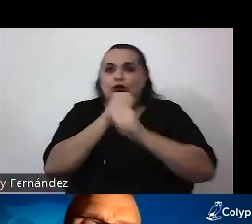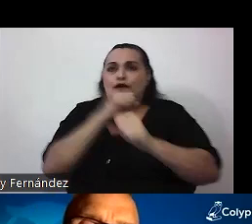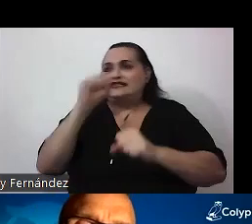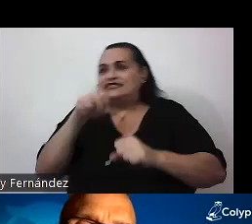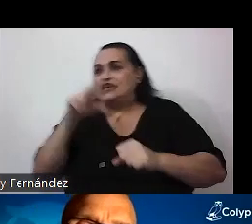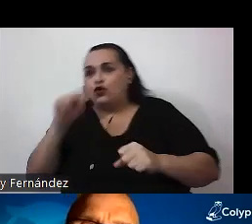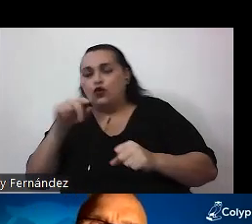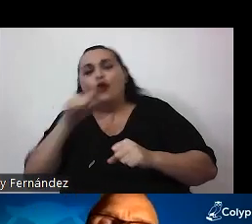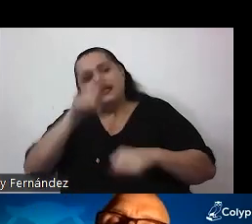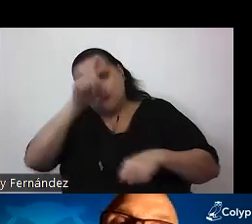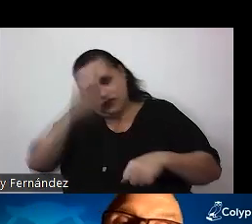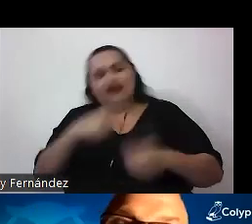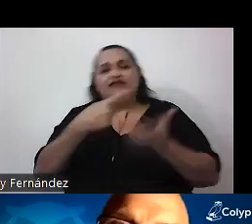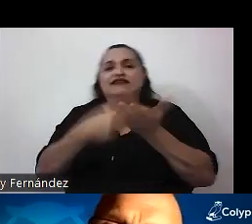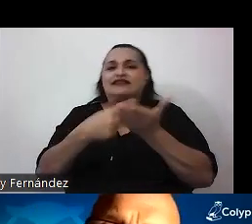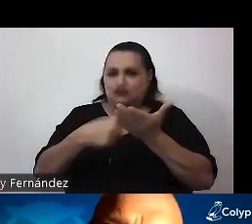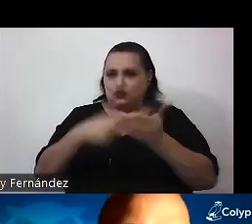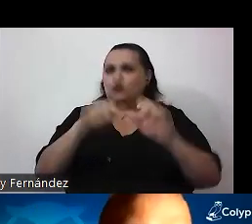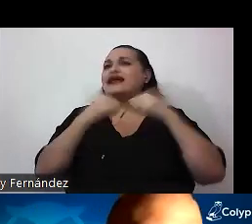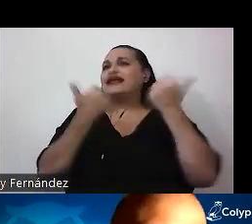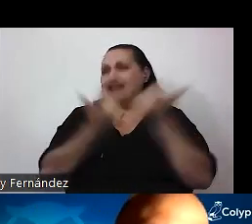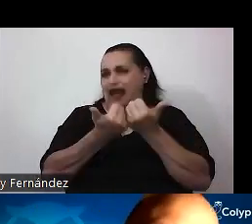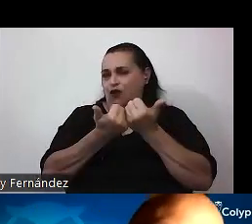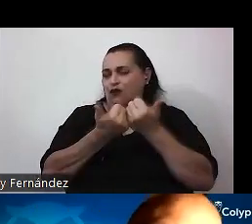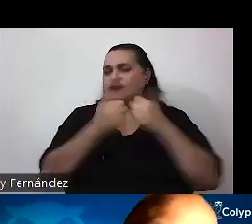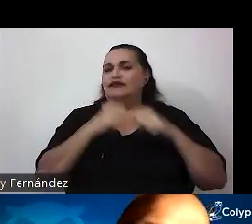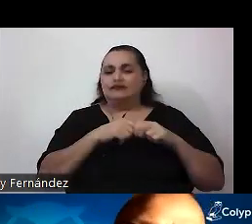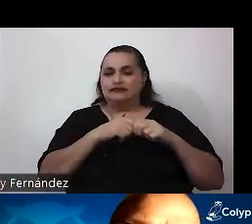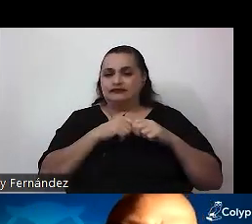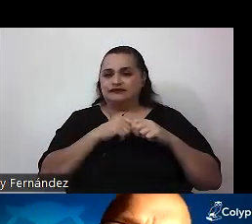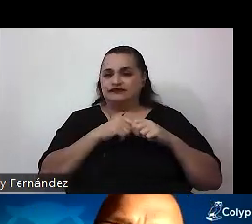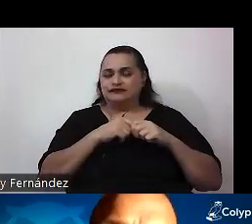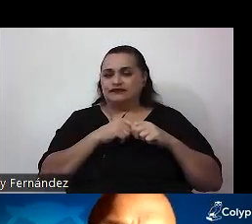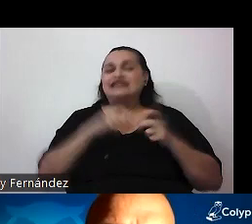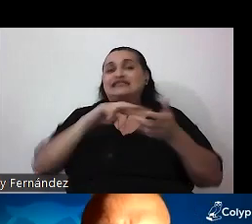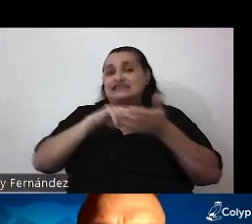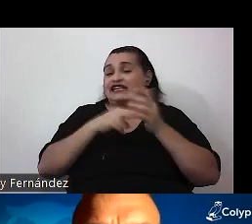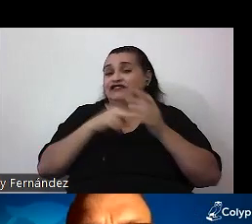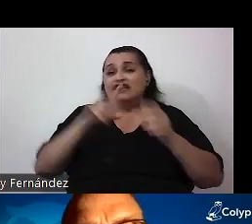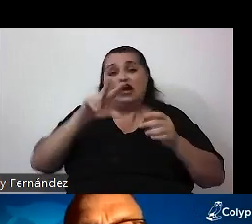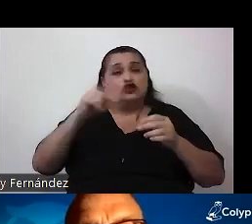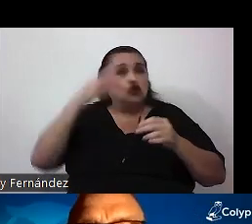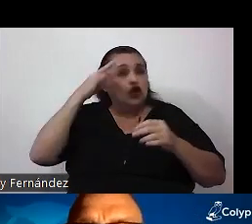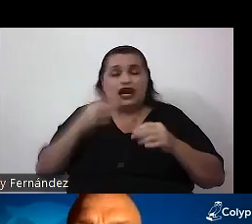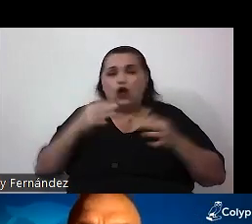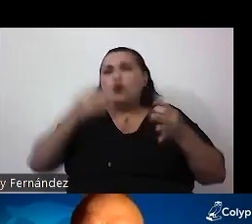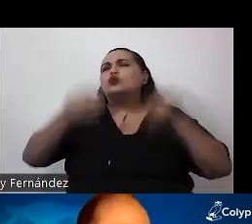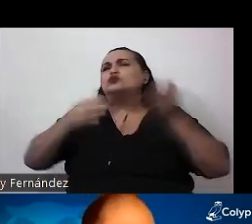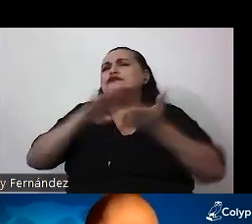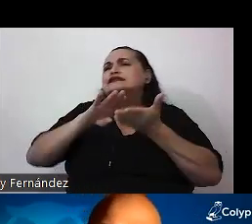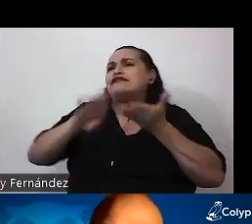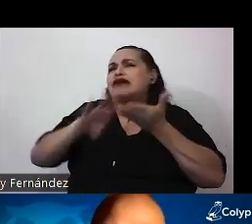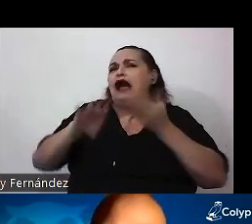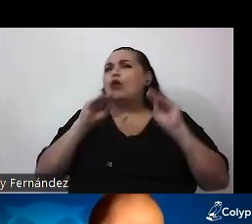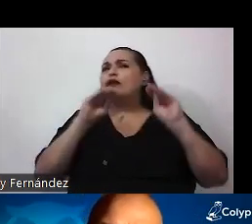discutido en el aula. Para decirlo de otro modo, no creo que esté justificado enseñar